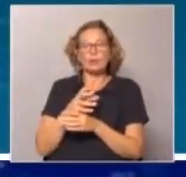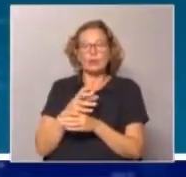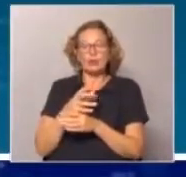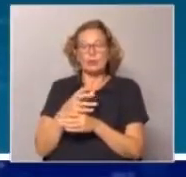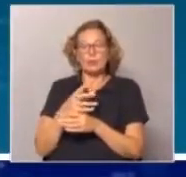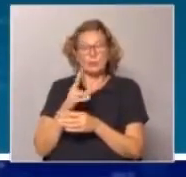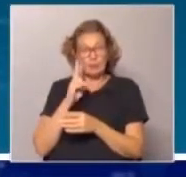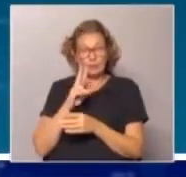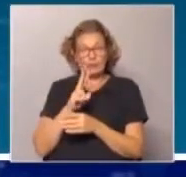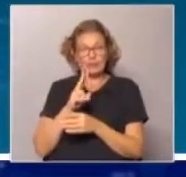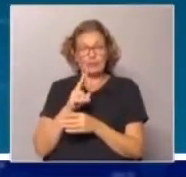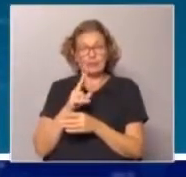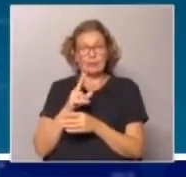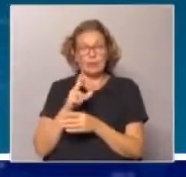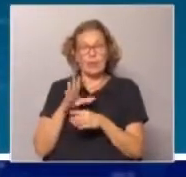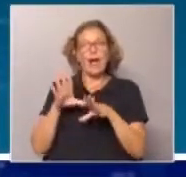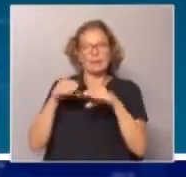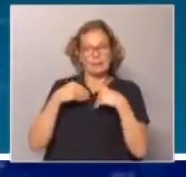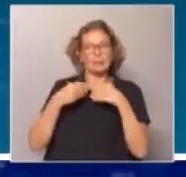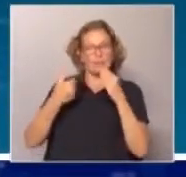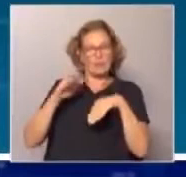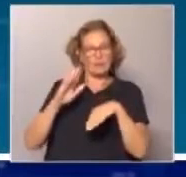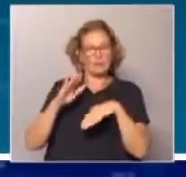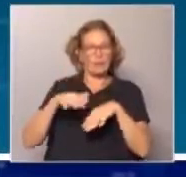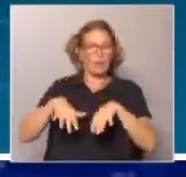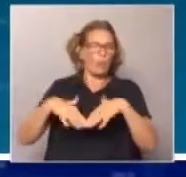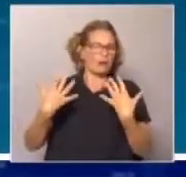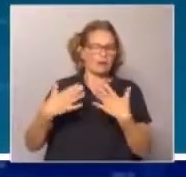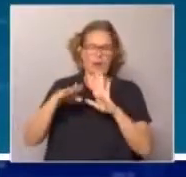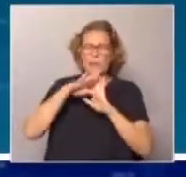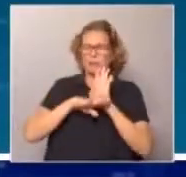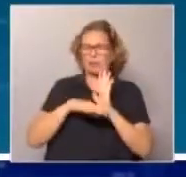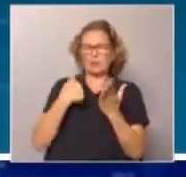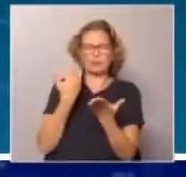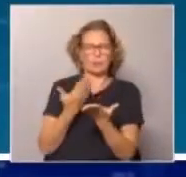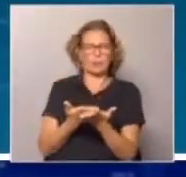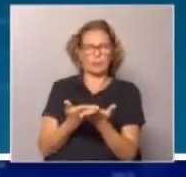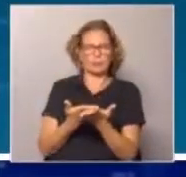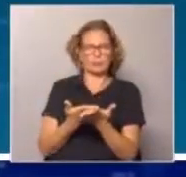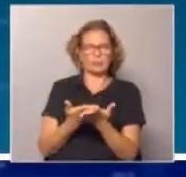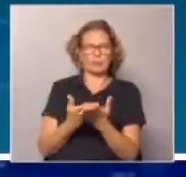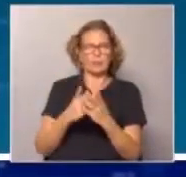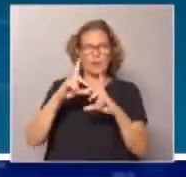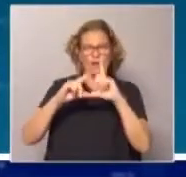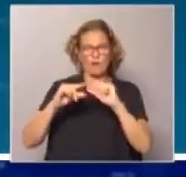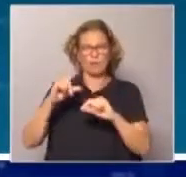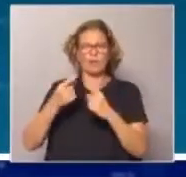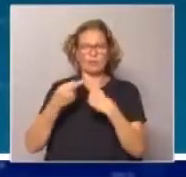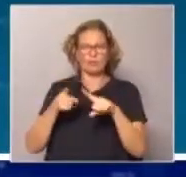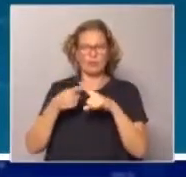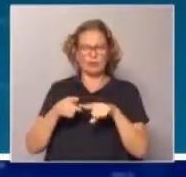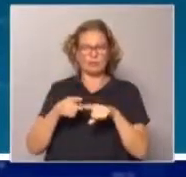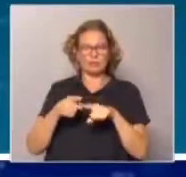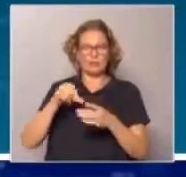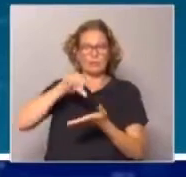más apoyada tiende a acatar más con cualquiera de las medidas que se proponen. Porque esto es un estudio que evalúa distintas medidas en